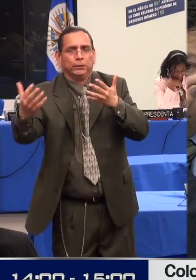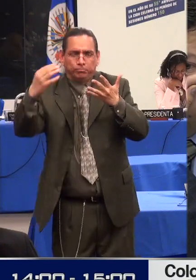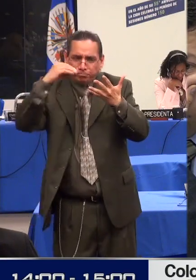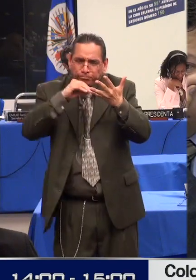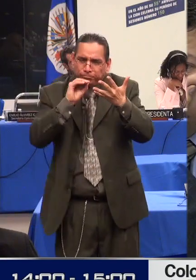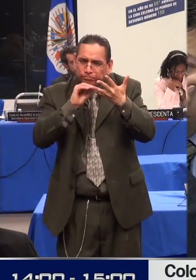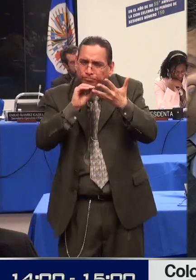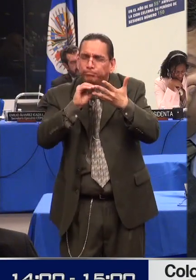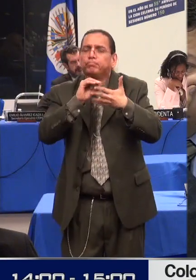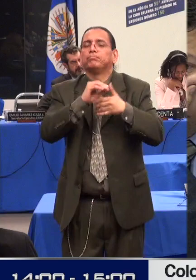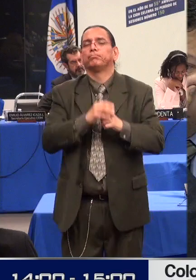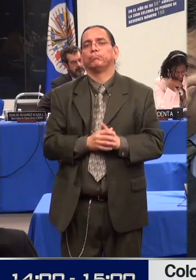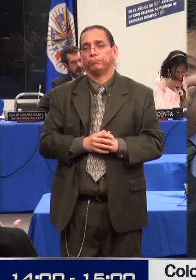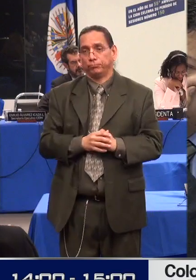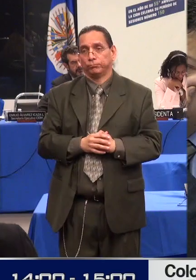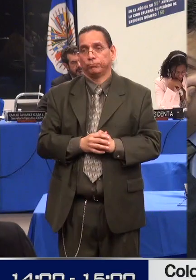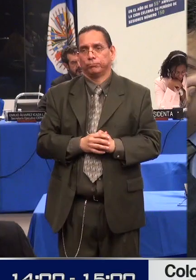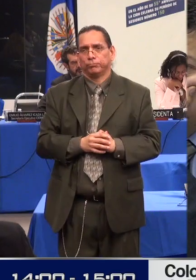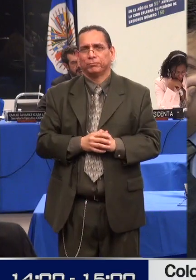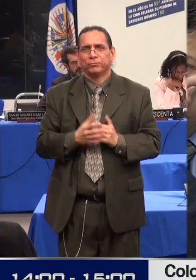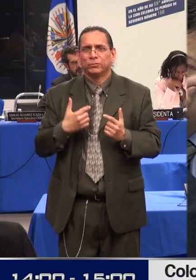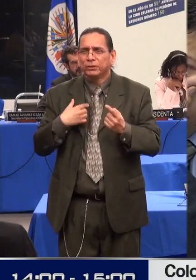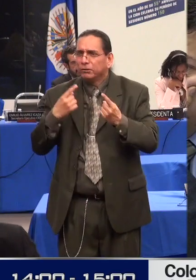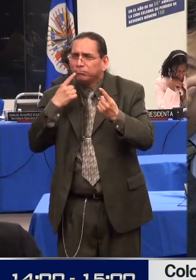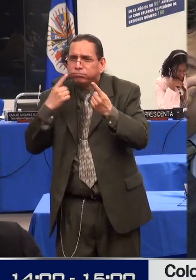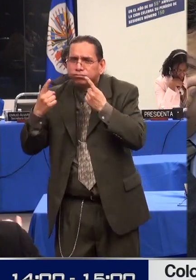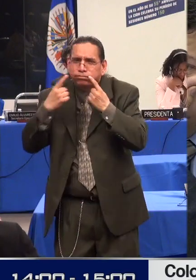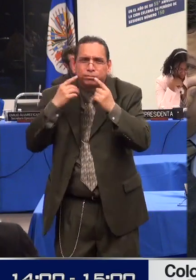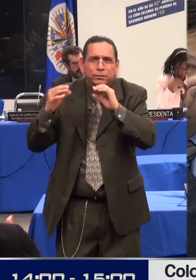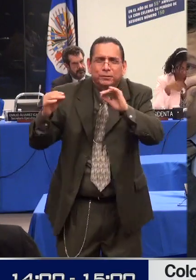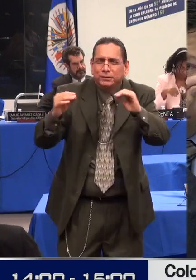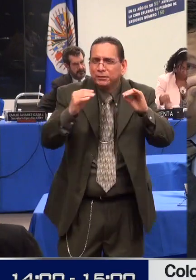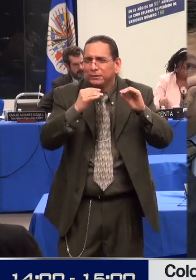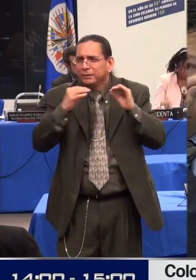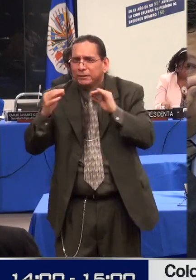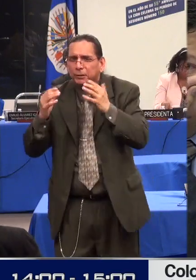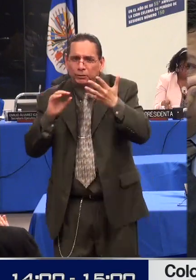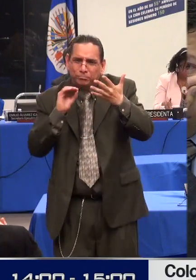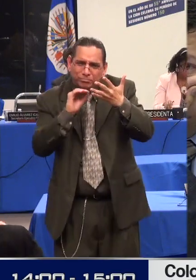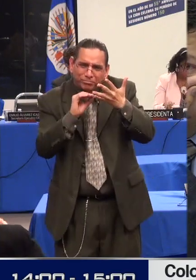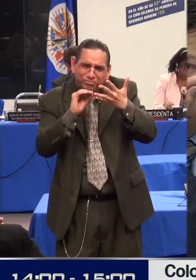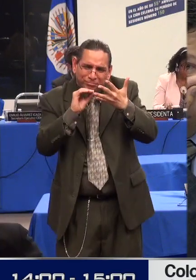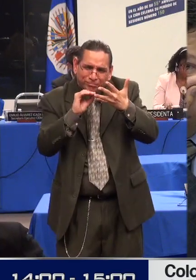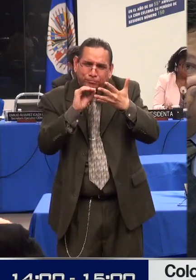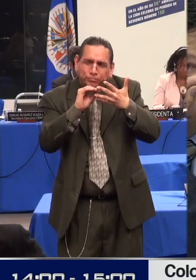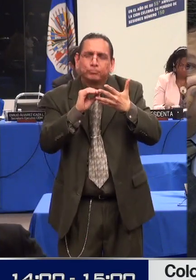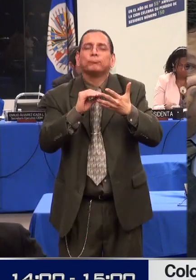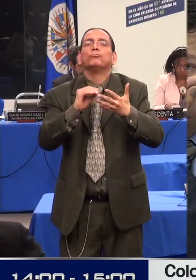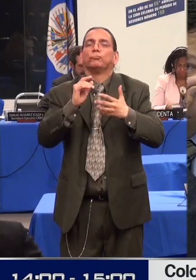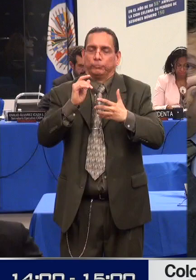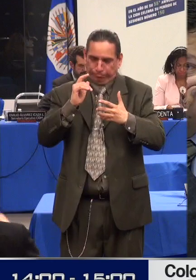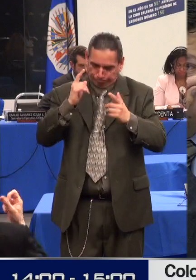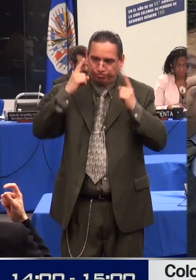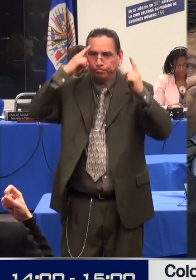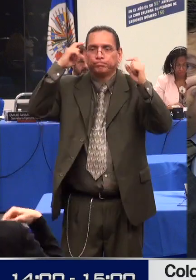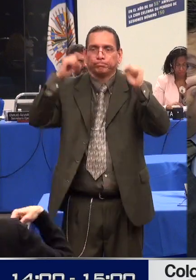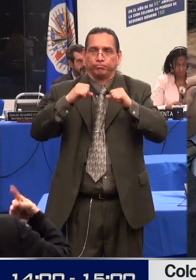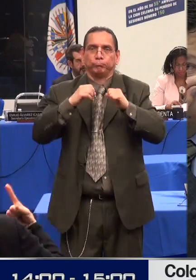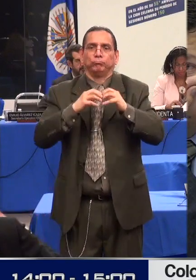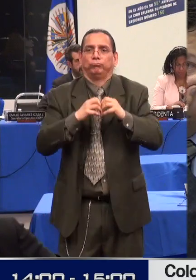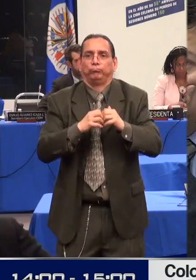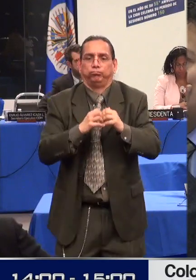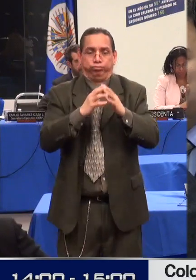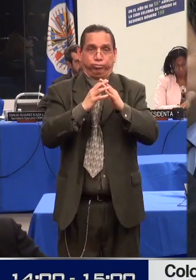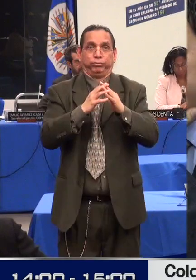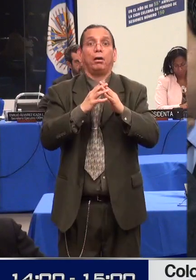discusión en todo el territorio nacional y que tenían una mayor incidencia en el ejercicio pleno en las condiciones de igualdad frente a los